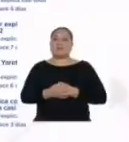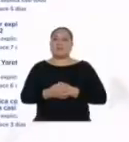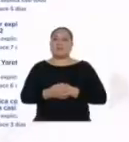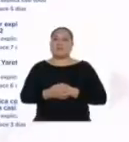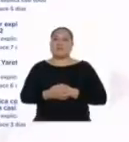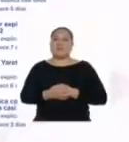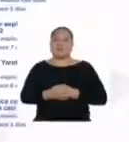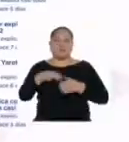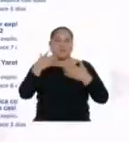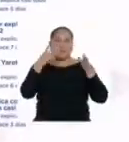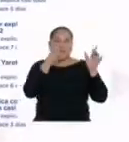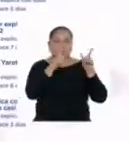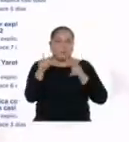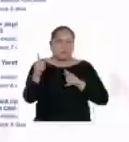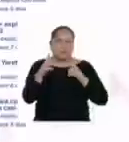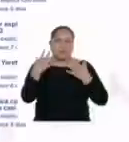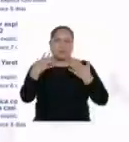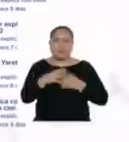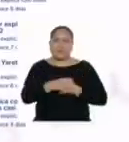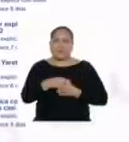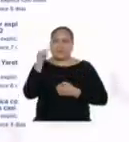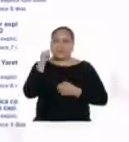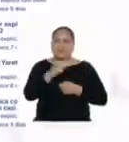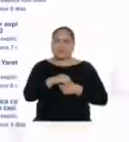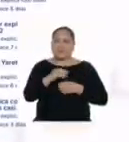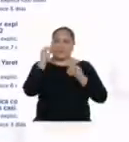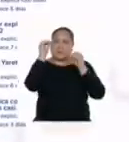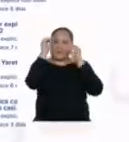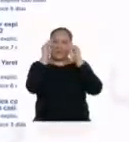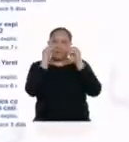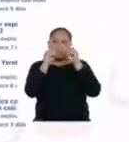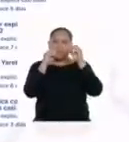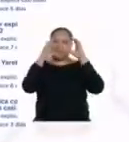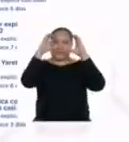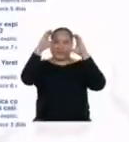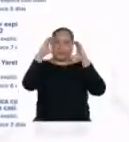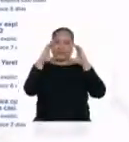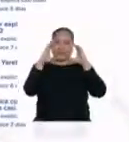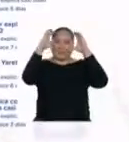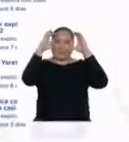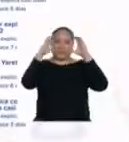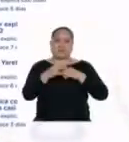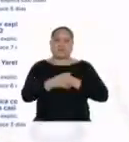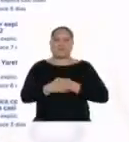Ya está casi listo esto, solo es cuestión que acomode mejor la cámara.